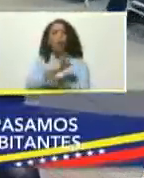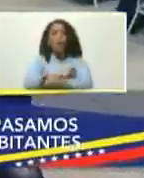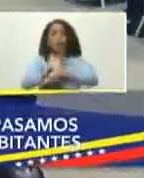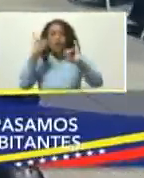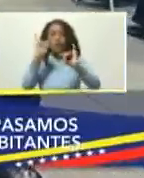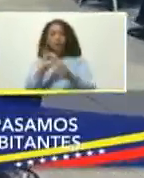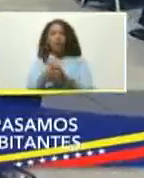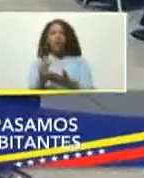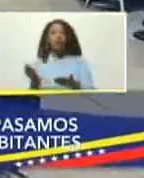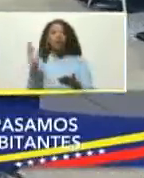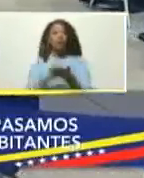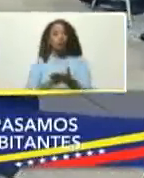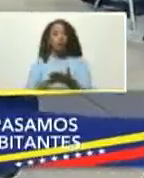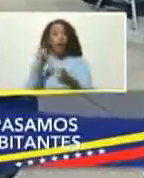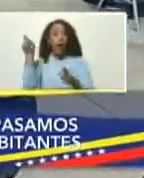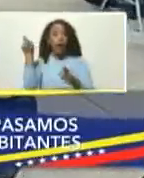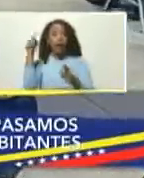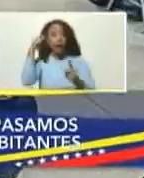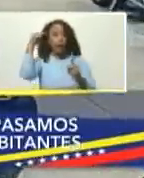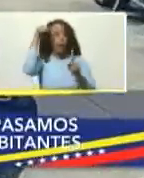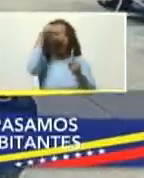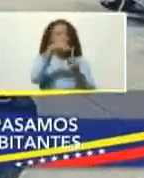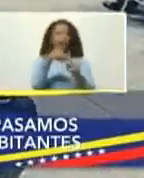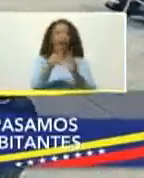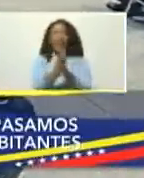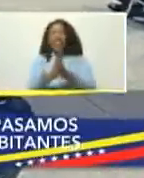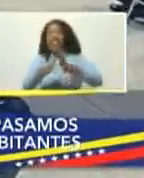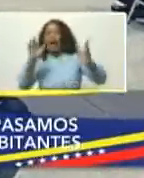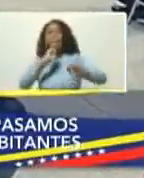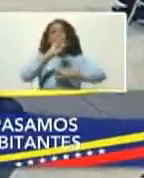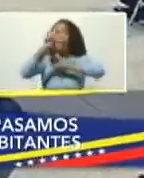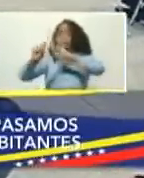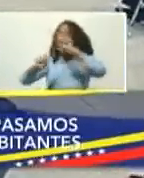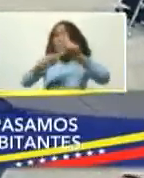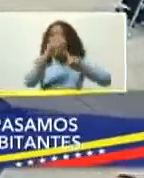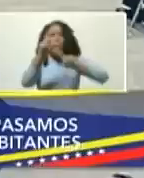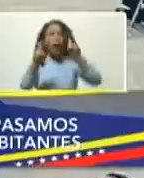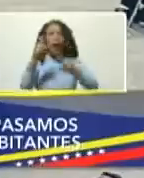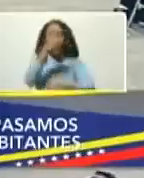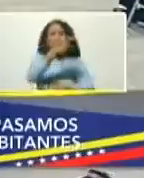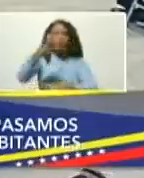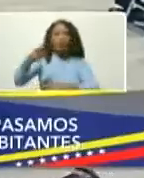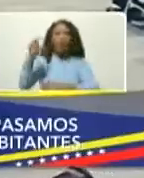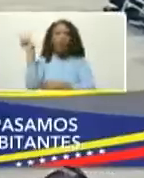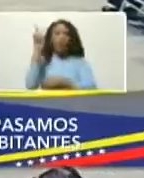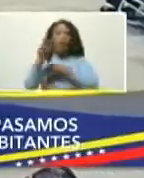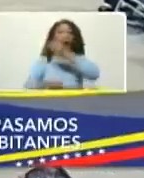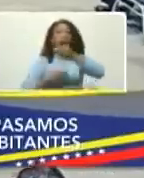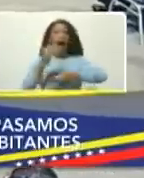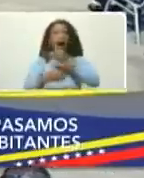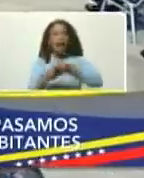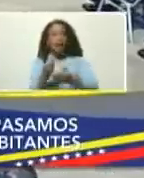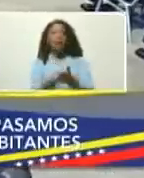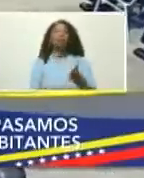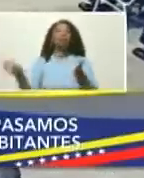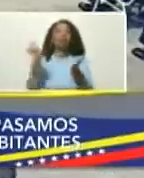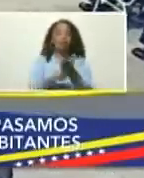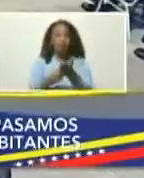ha sido objeto de una gran consulta nacional. Venezuela toma y retoma